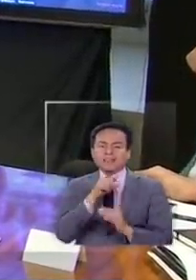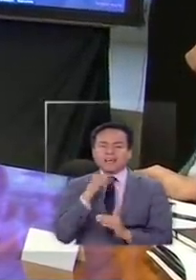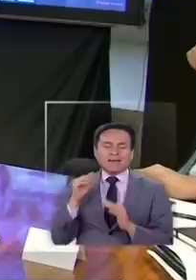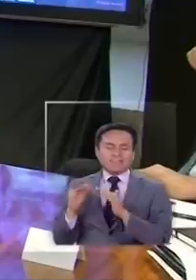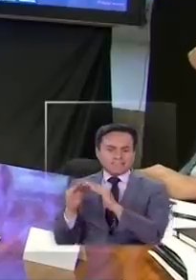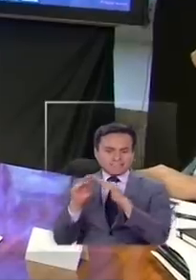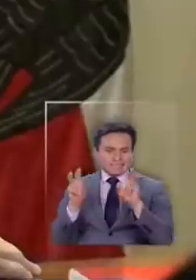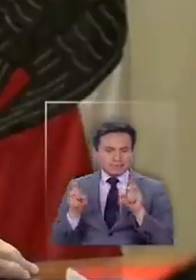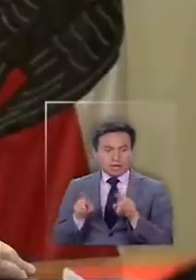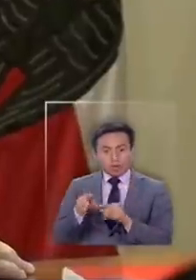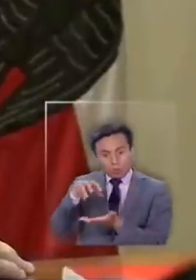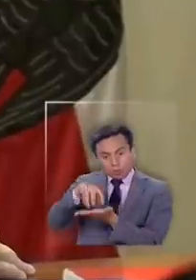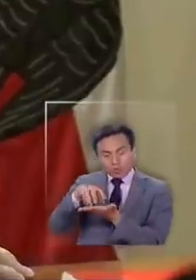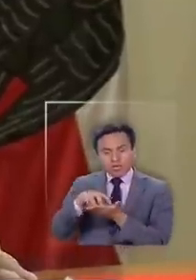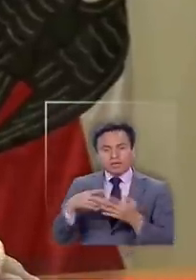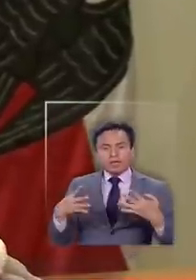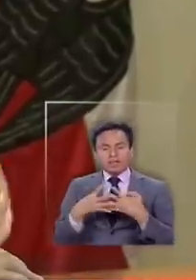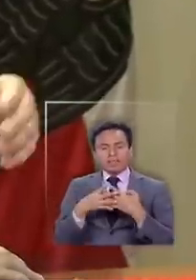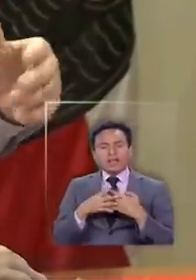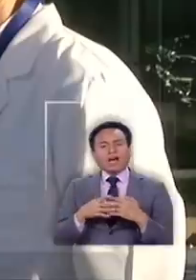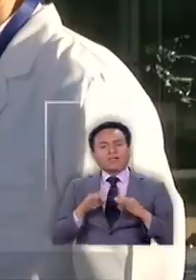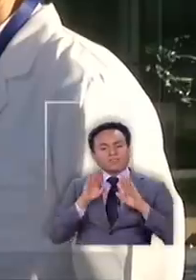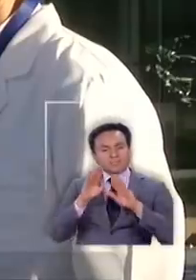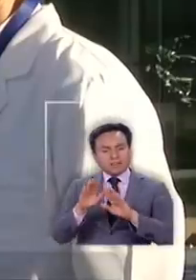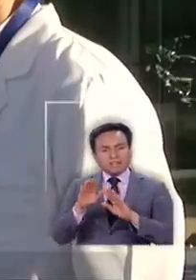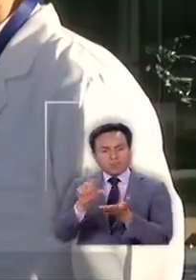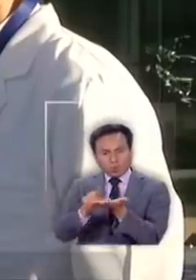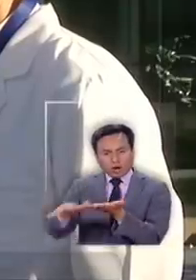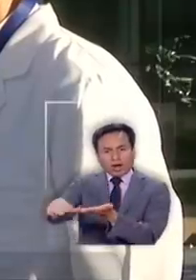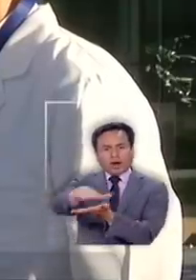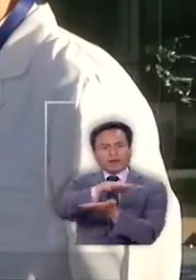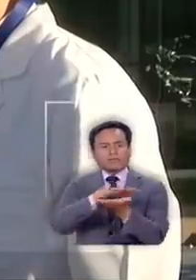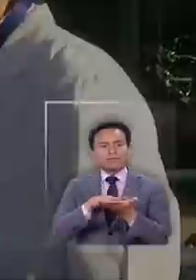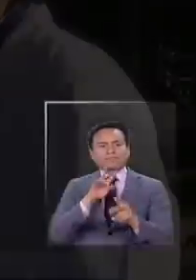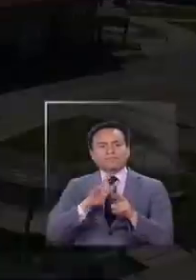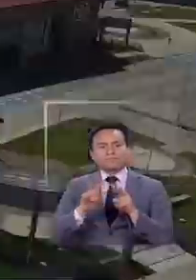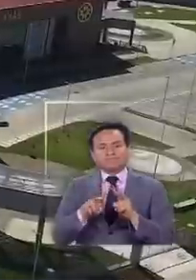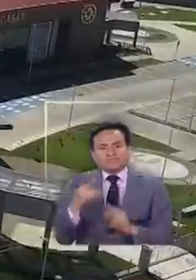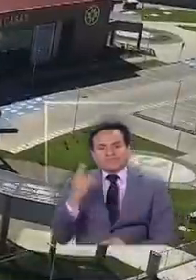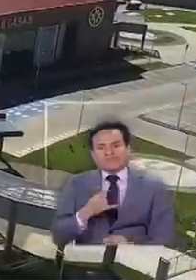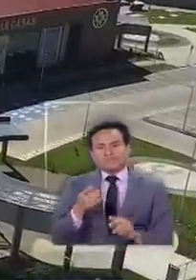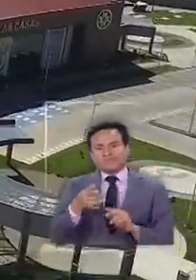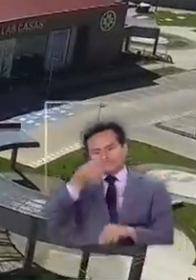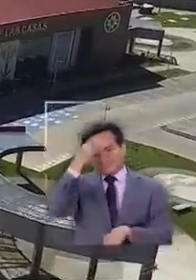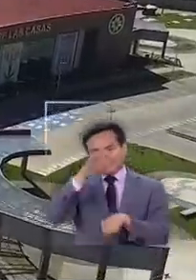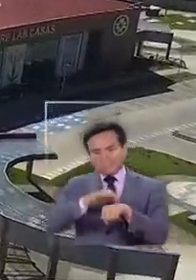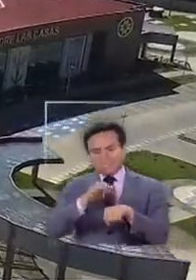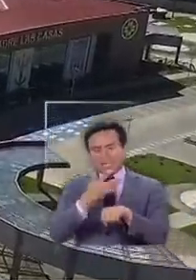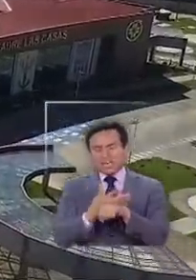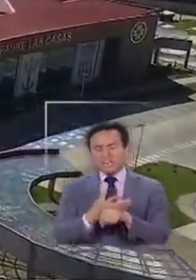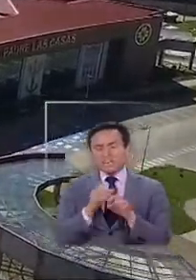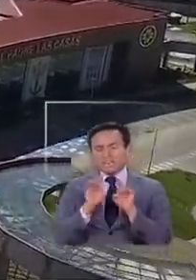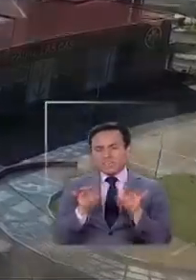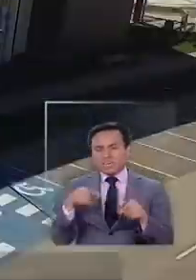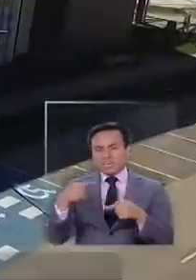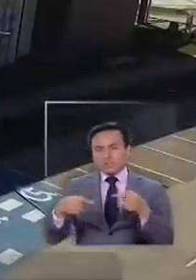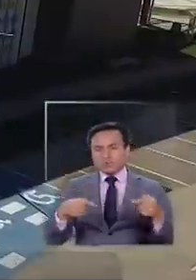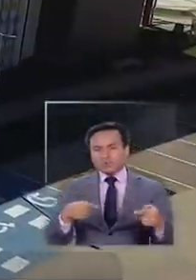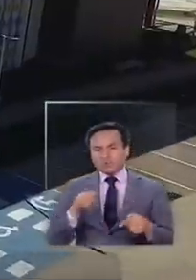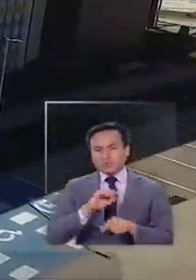ayudará a reforzar la red asistencial de la zona y a enfrentar la emergencia sanitaria generada por este virus